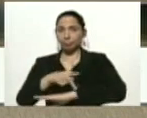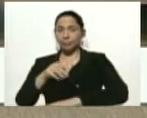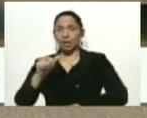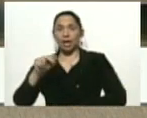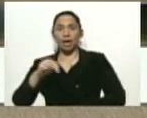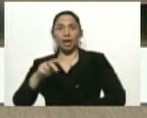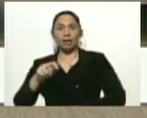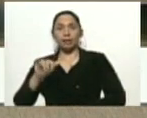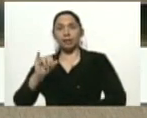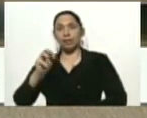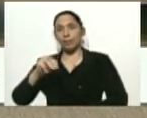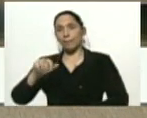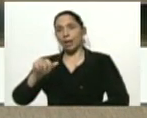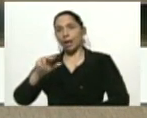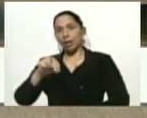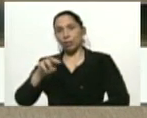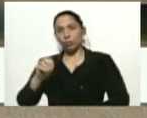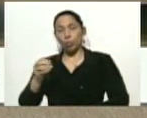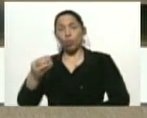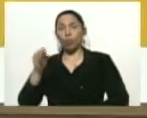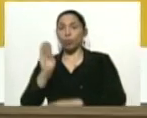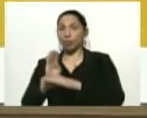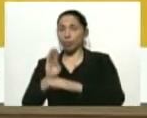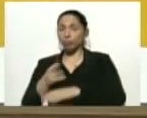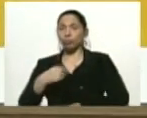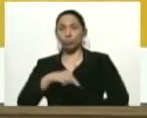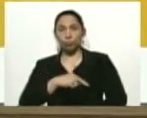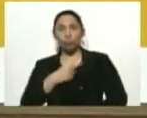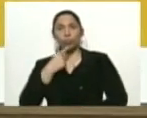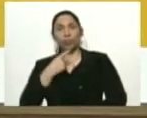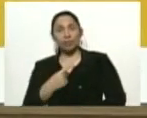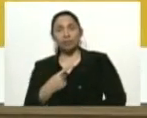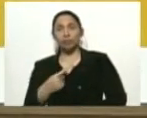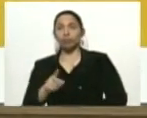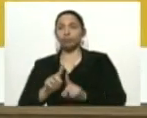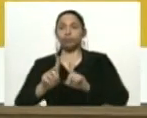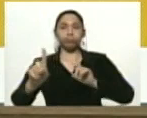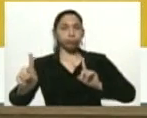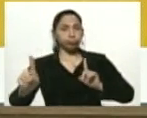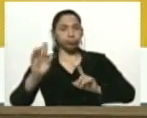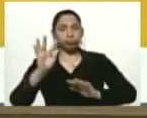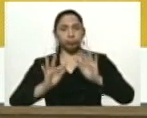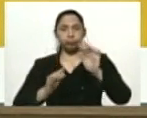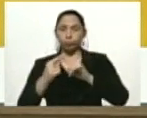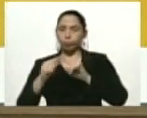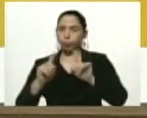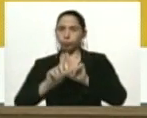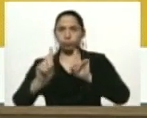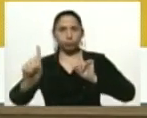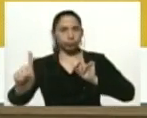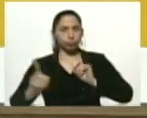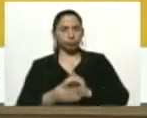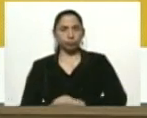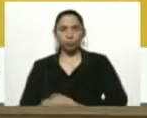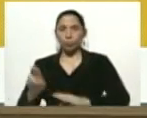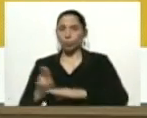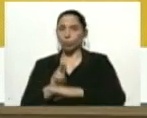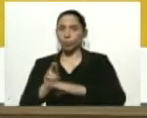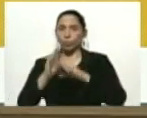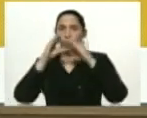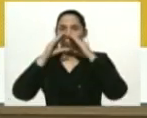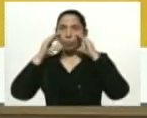cuidadosos. Hemos insistido mucho en eso. El espaciamiento físico entre una persona y la otra. El uso de la